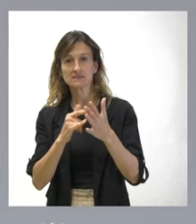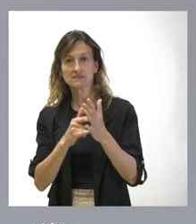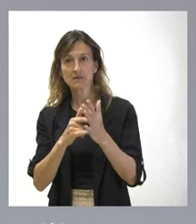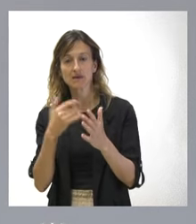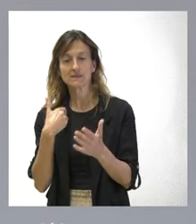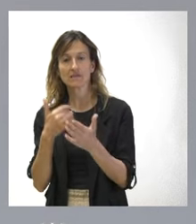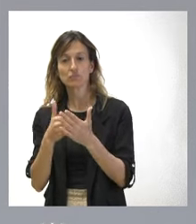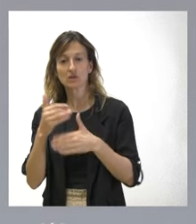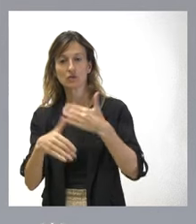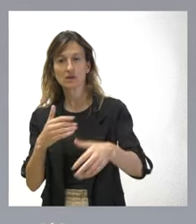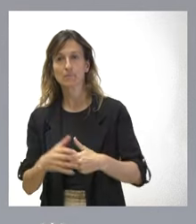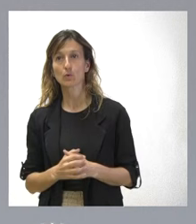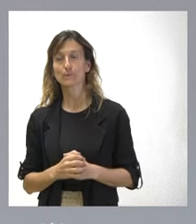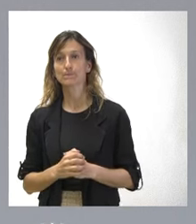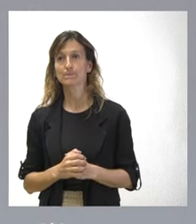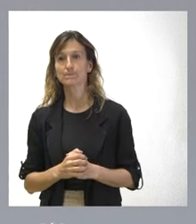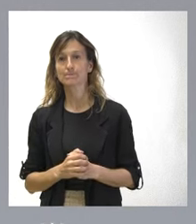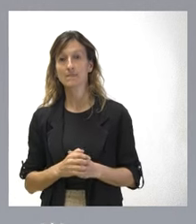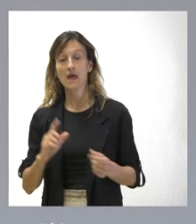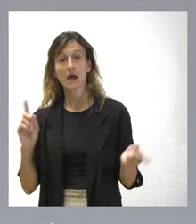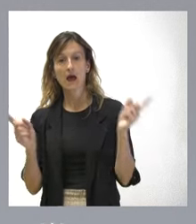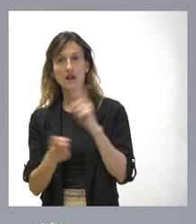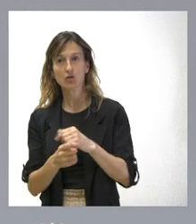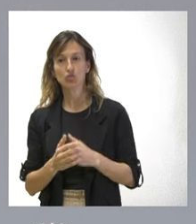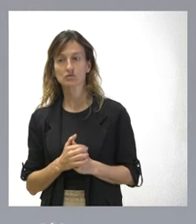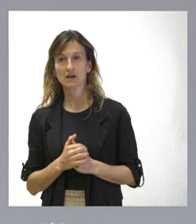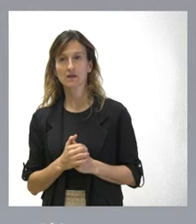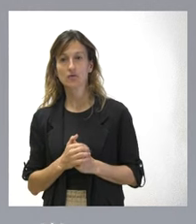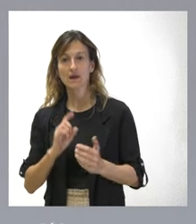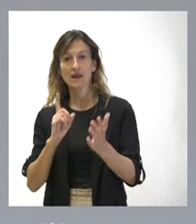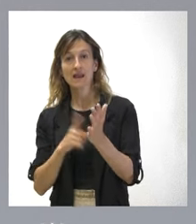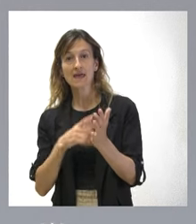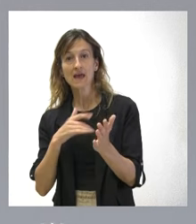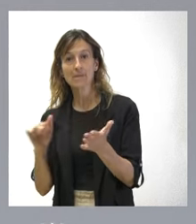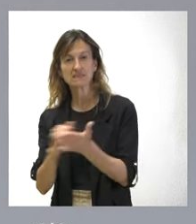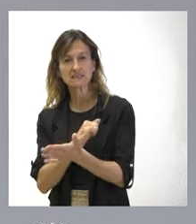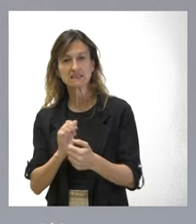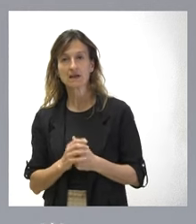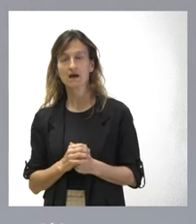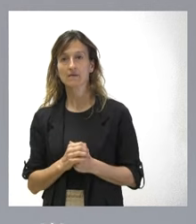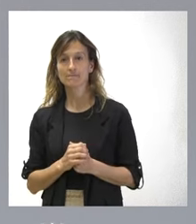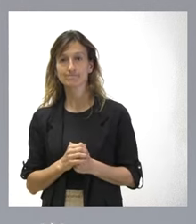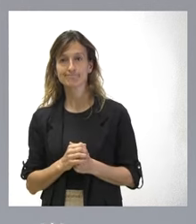demostrado el paso del tiempo. Muy al contrario, precisamente es la ley de amnistía la que ha generado,